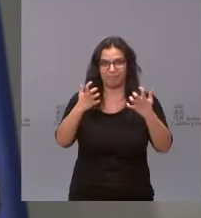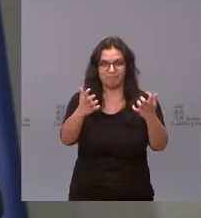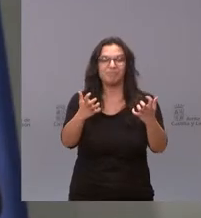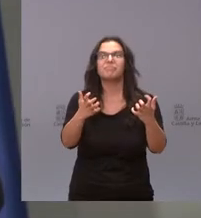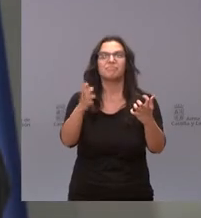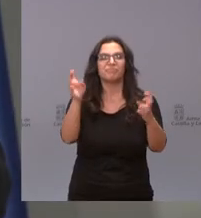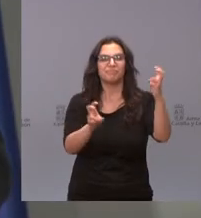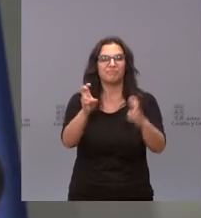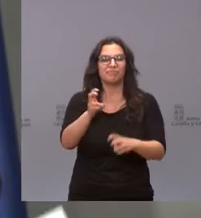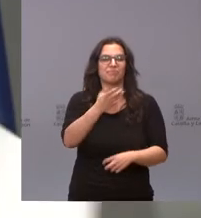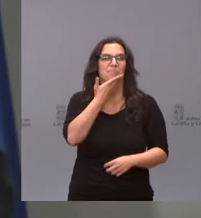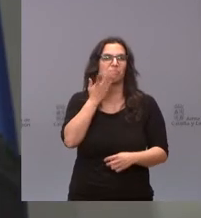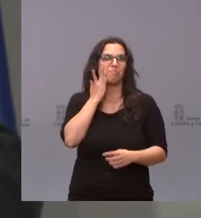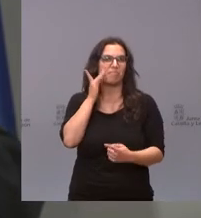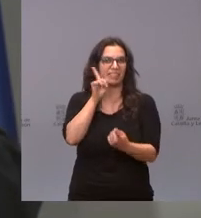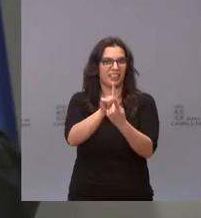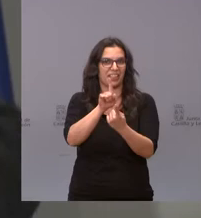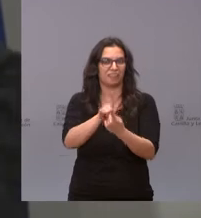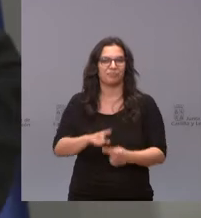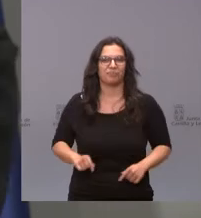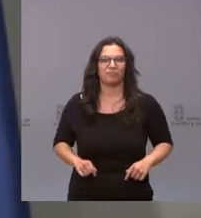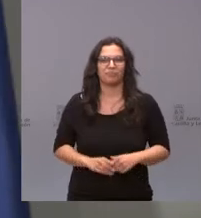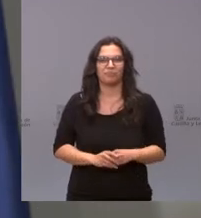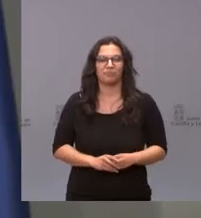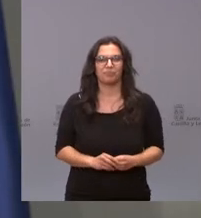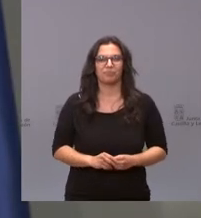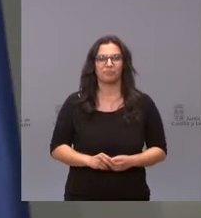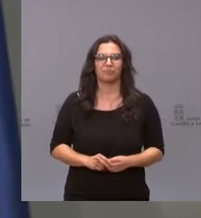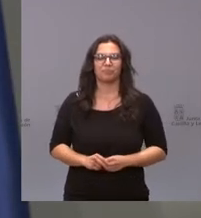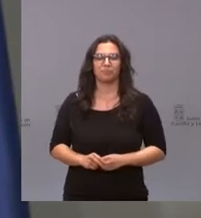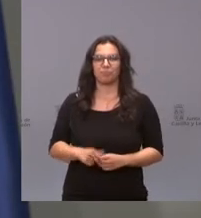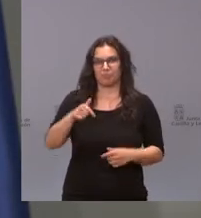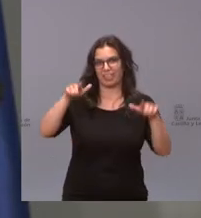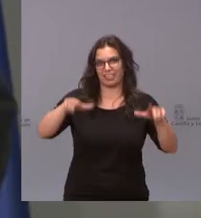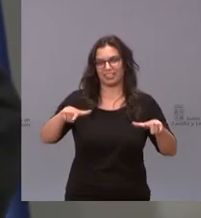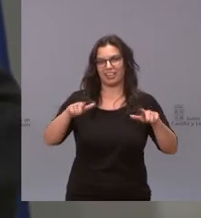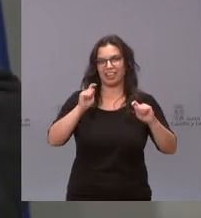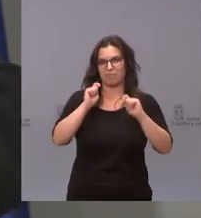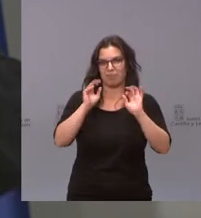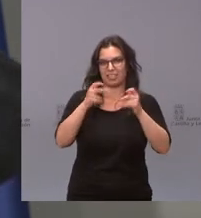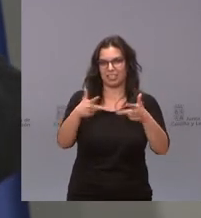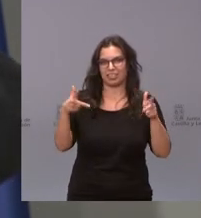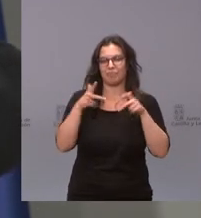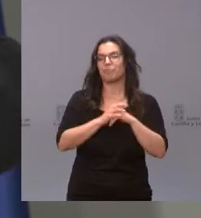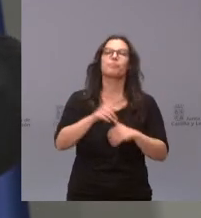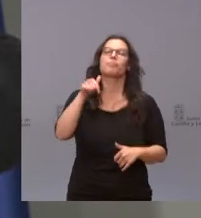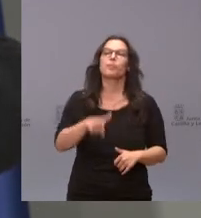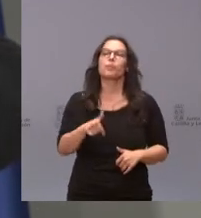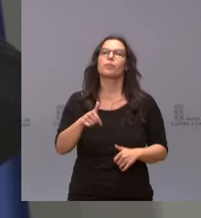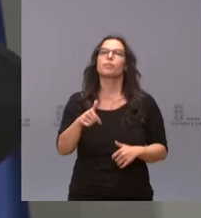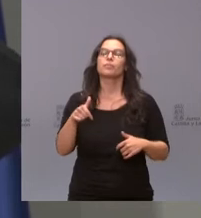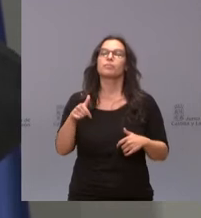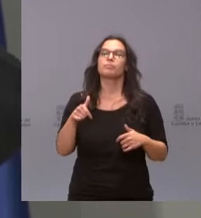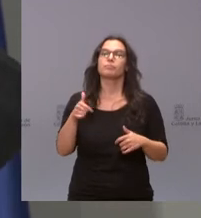en esta sala de prensa. Bueno, comparecemos, hoy nos acompaña